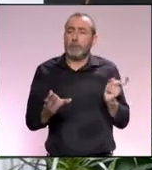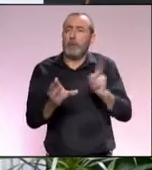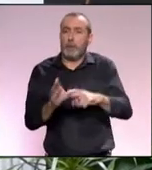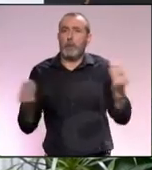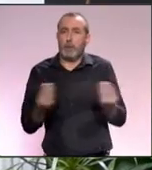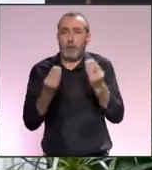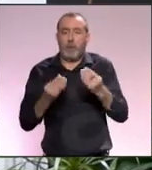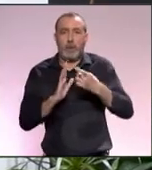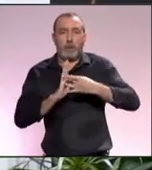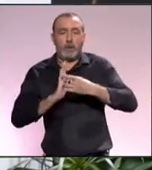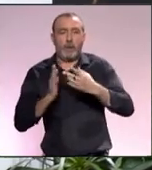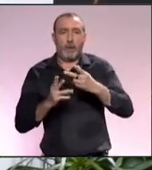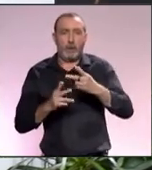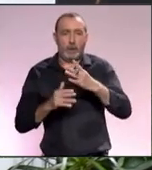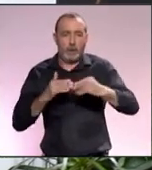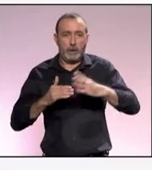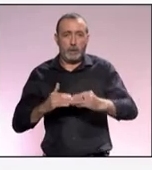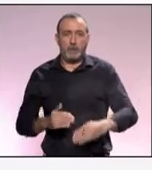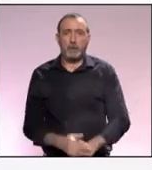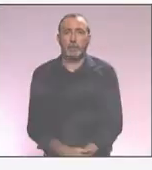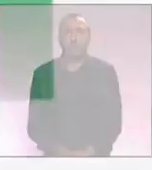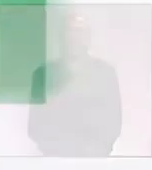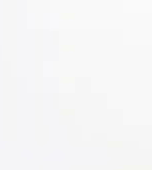colabora y contribuye a la decisión final del cliente.